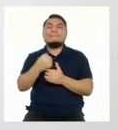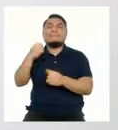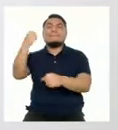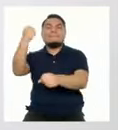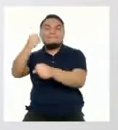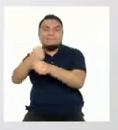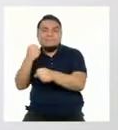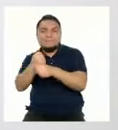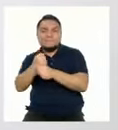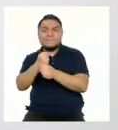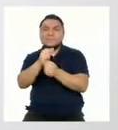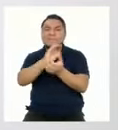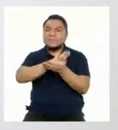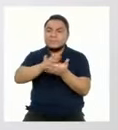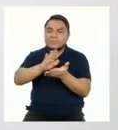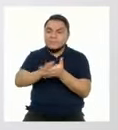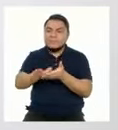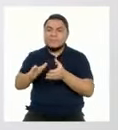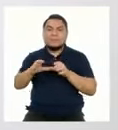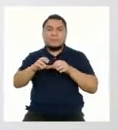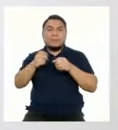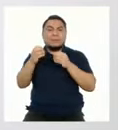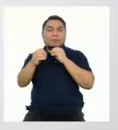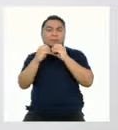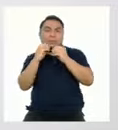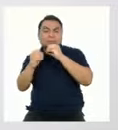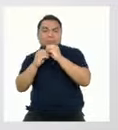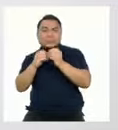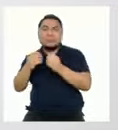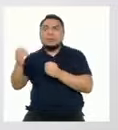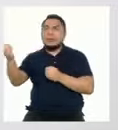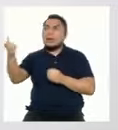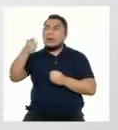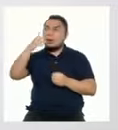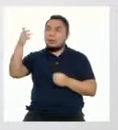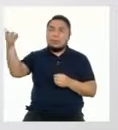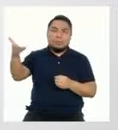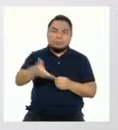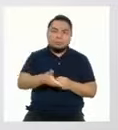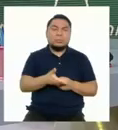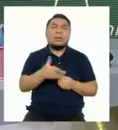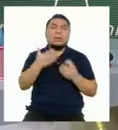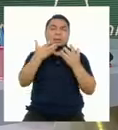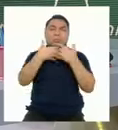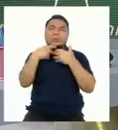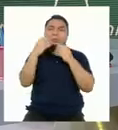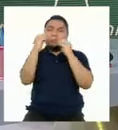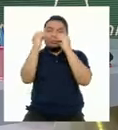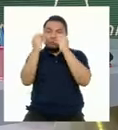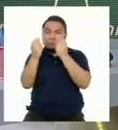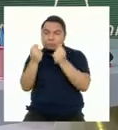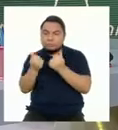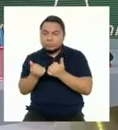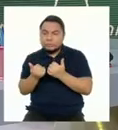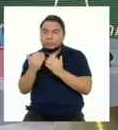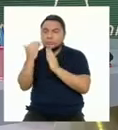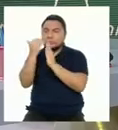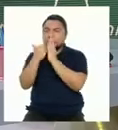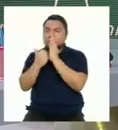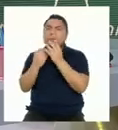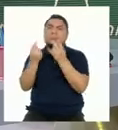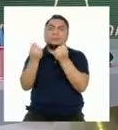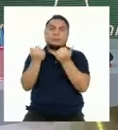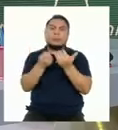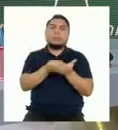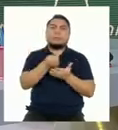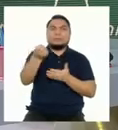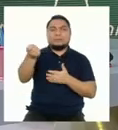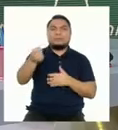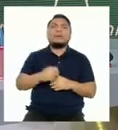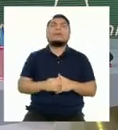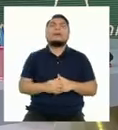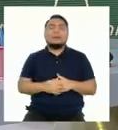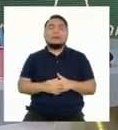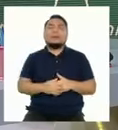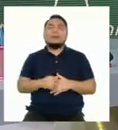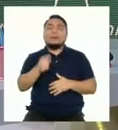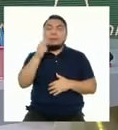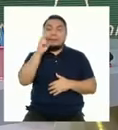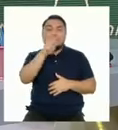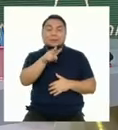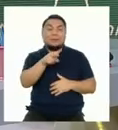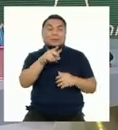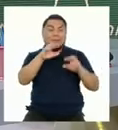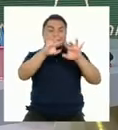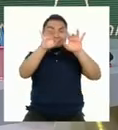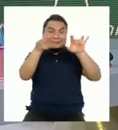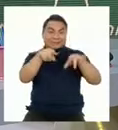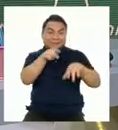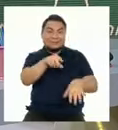mantenimiento así como las inversiones que realizan las empresas prestadoras. Estoy viendo justo la página web de